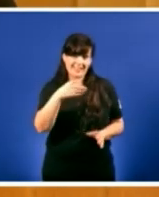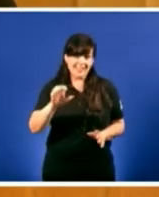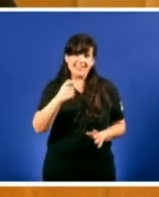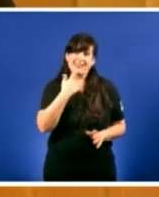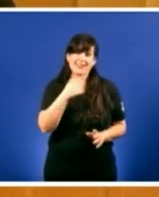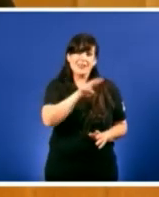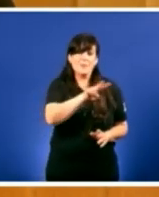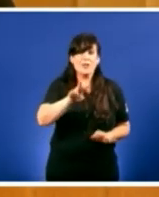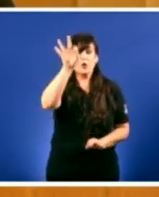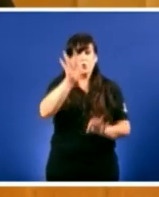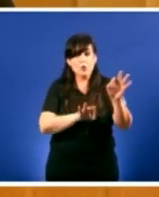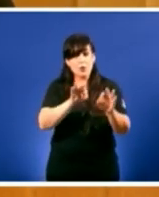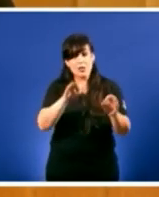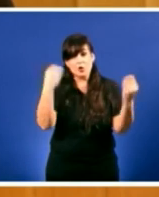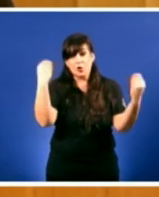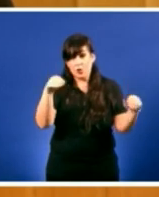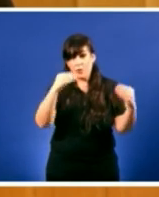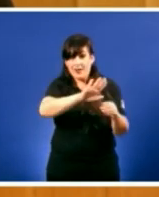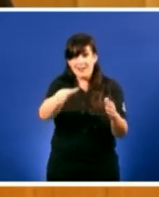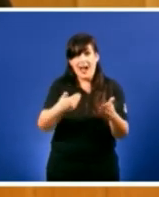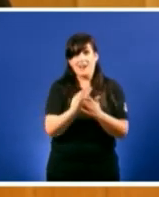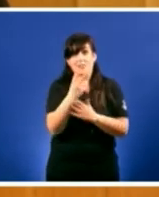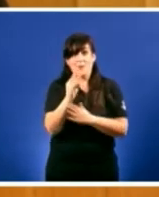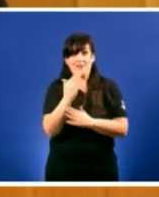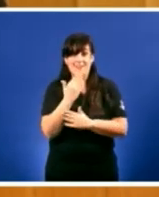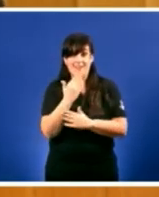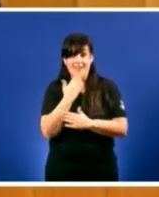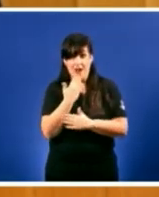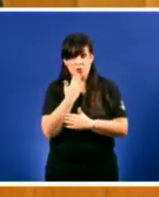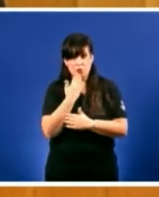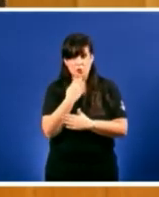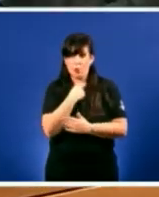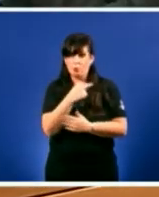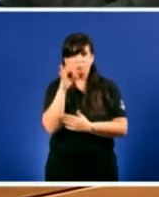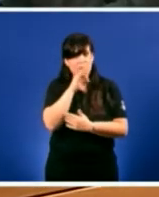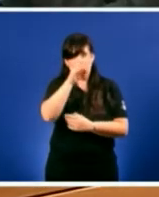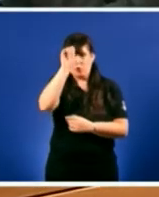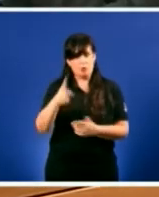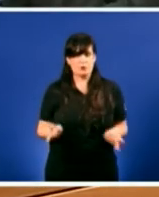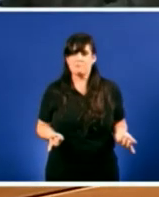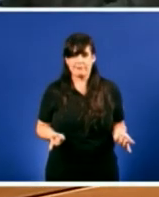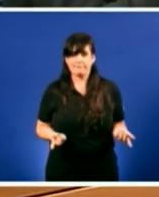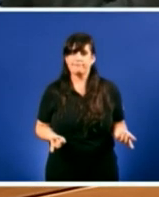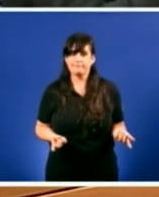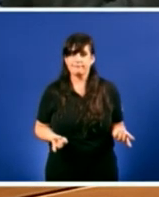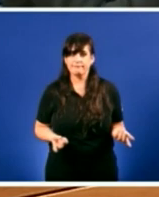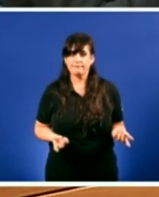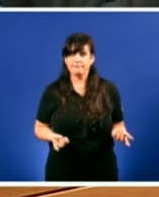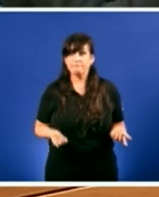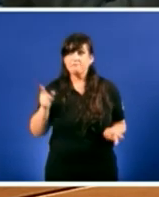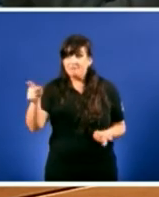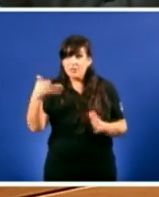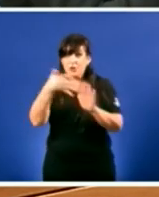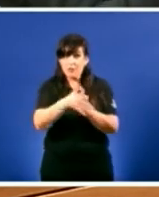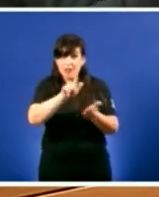menores de 15 anos non saben falar en galego niso consiste o seu declarado amor pola